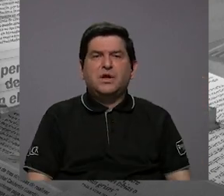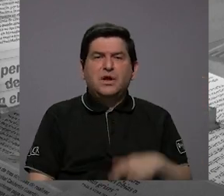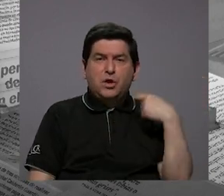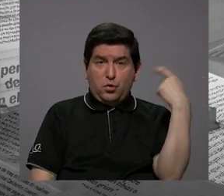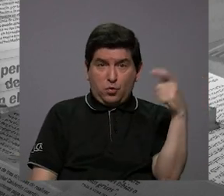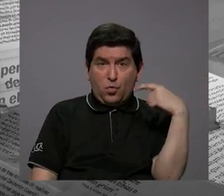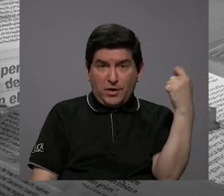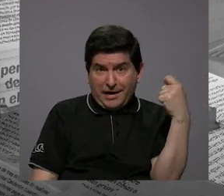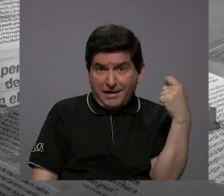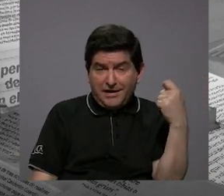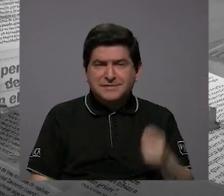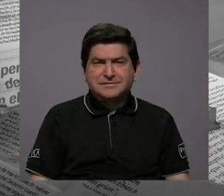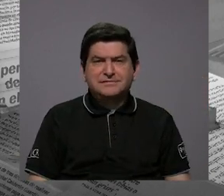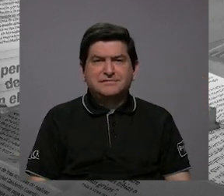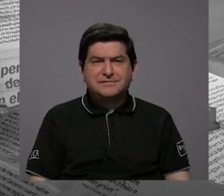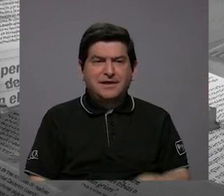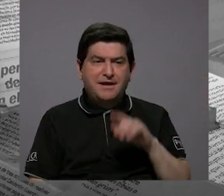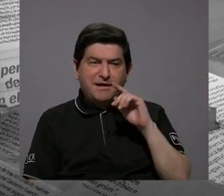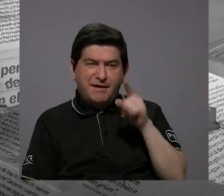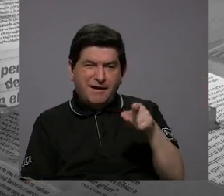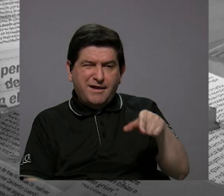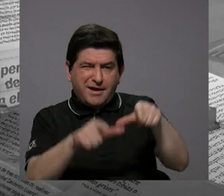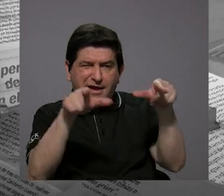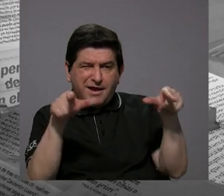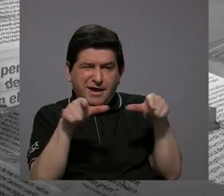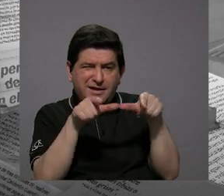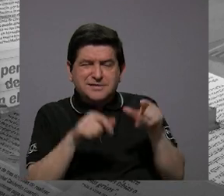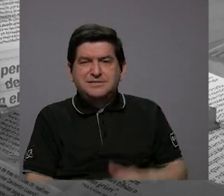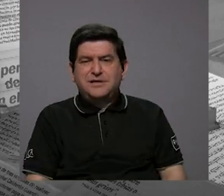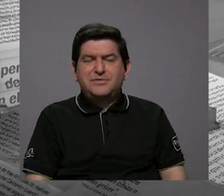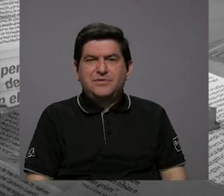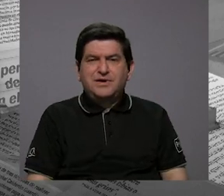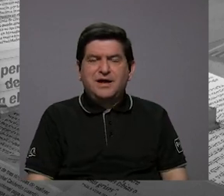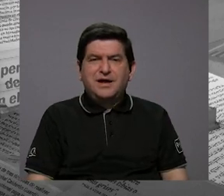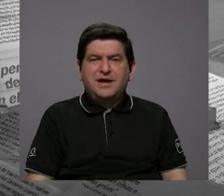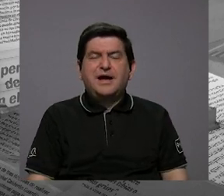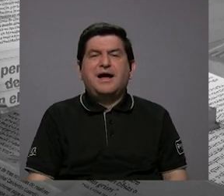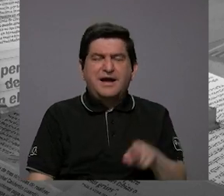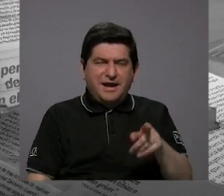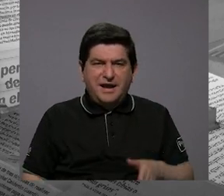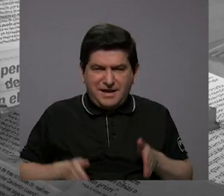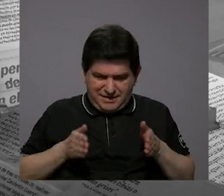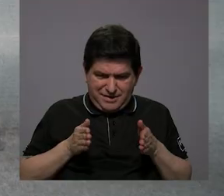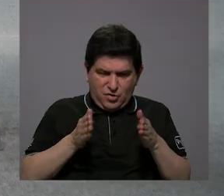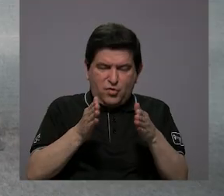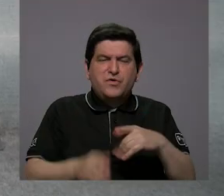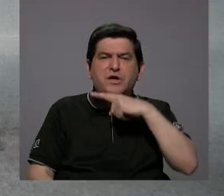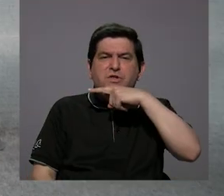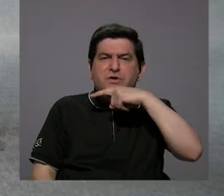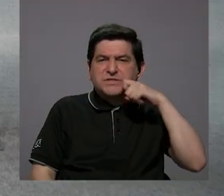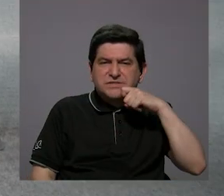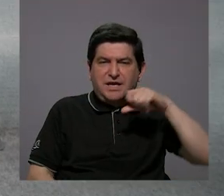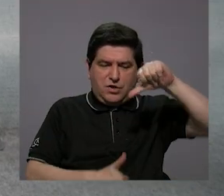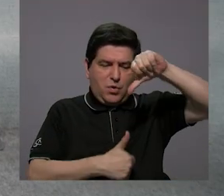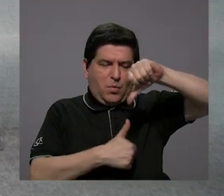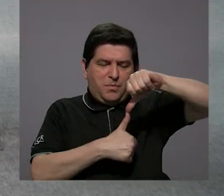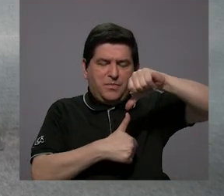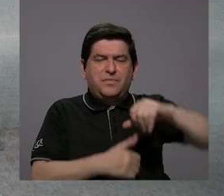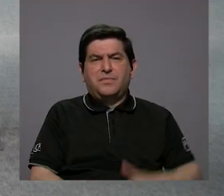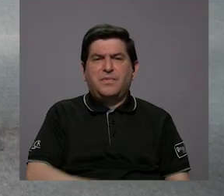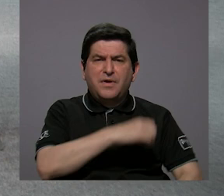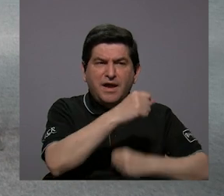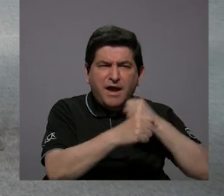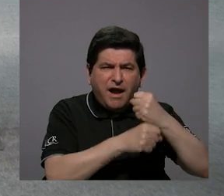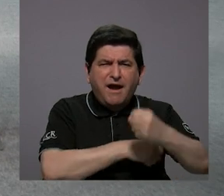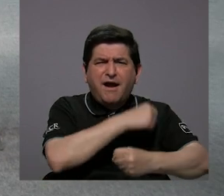Guanacaste es una partecita del corredor seco centroamericano y ya hemos visto que en algunos